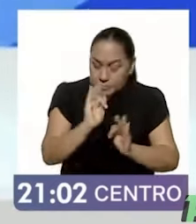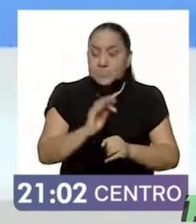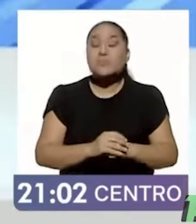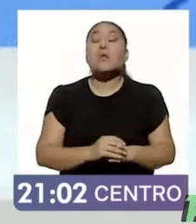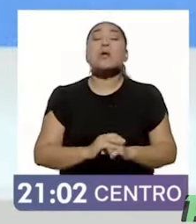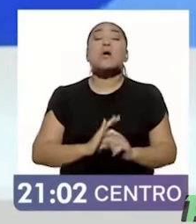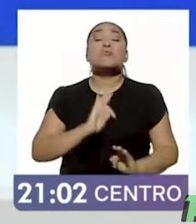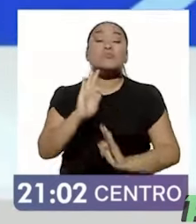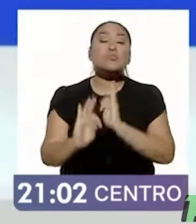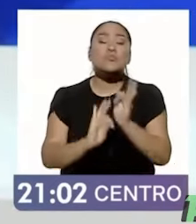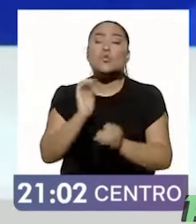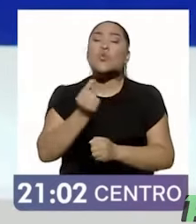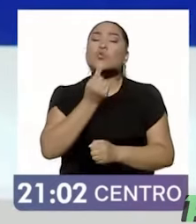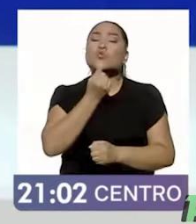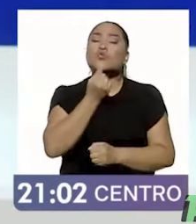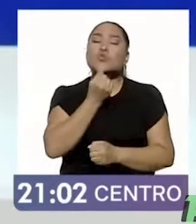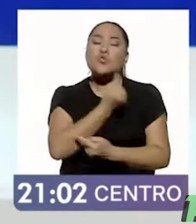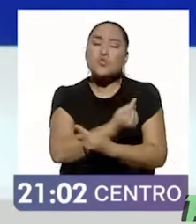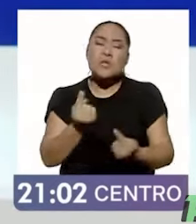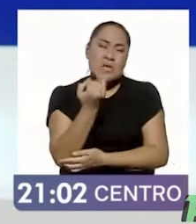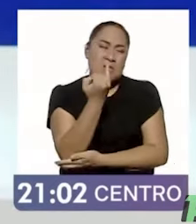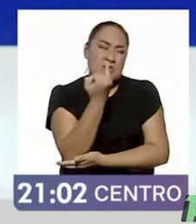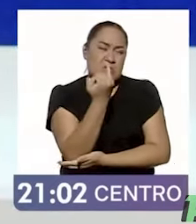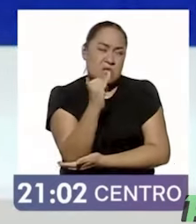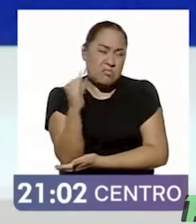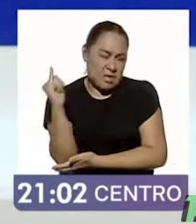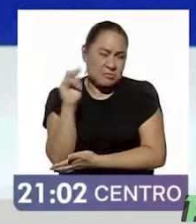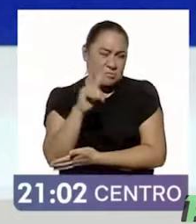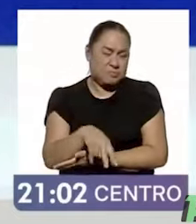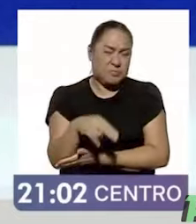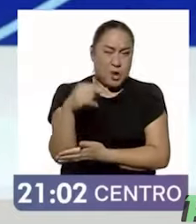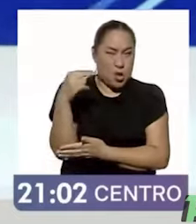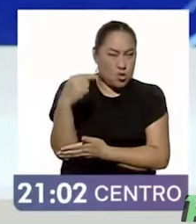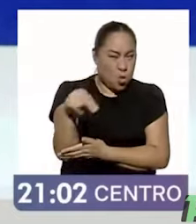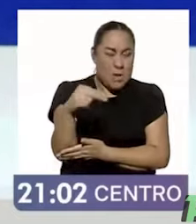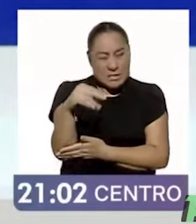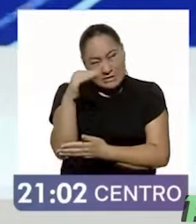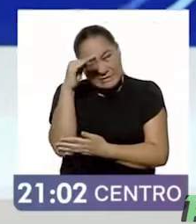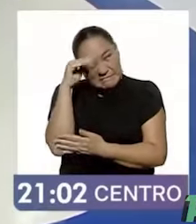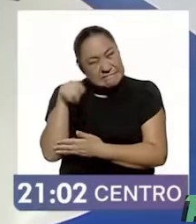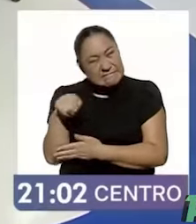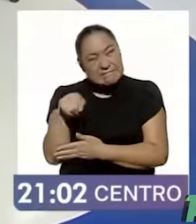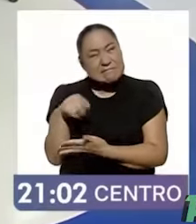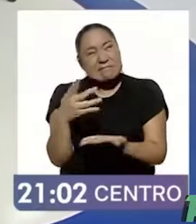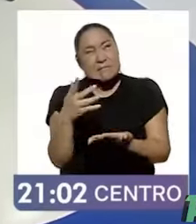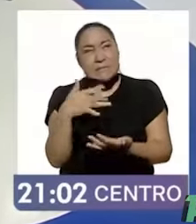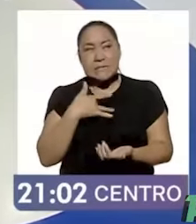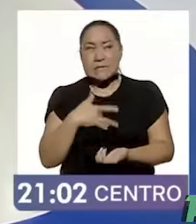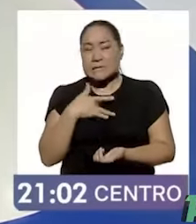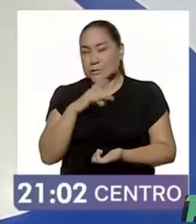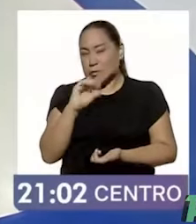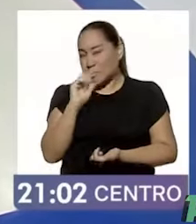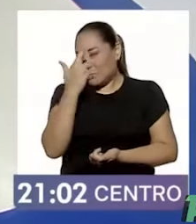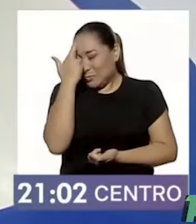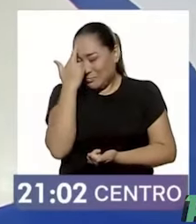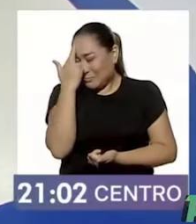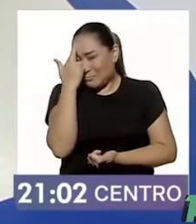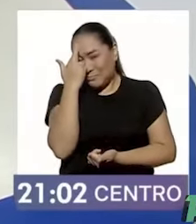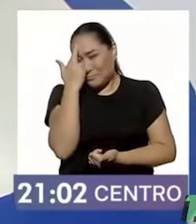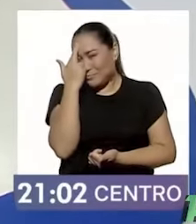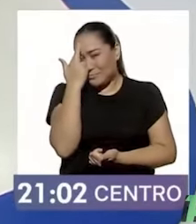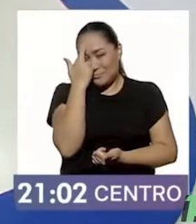en kinder, que le pusieron un nombre que se lo van a tener que cambiar porque nadie lo recuerda, ni siquiera